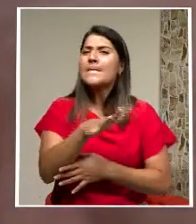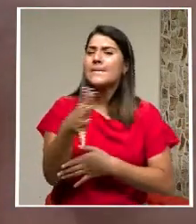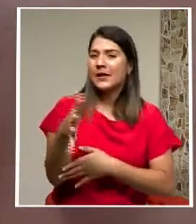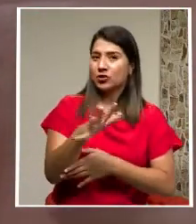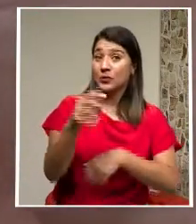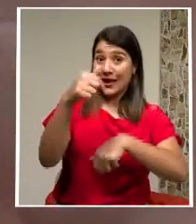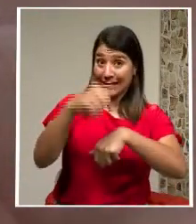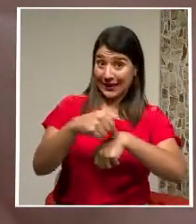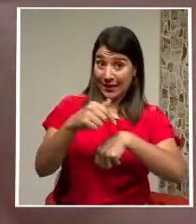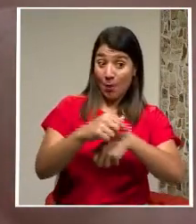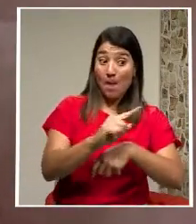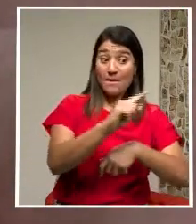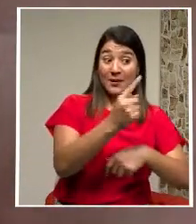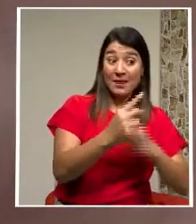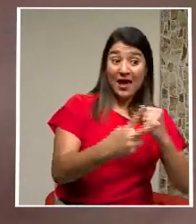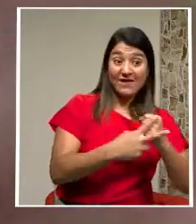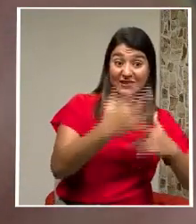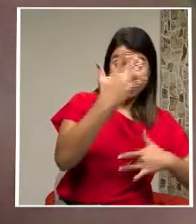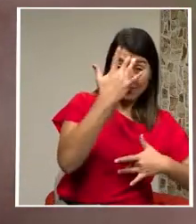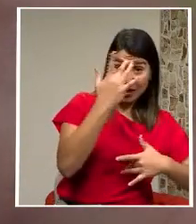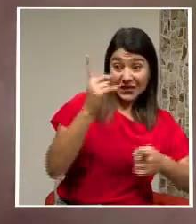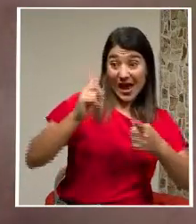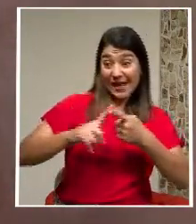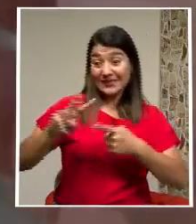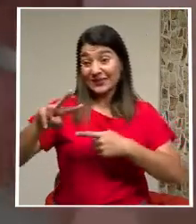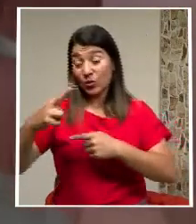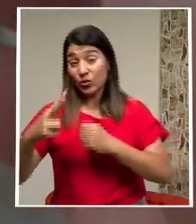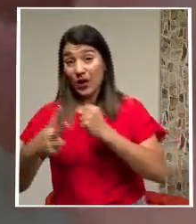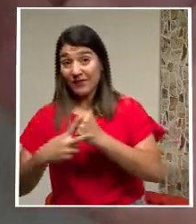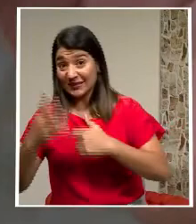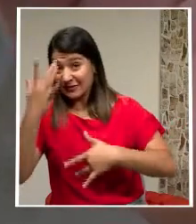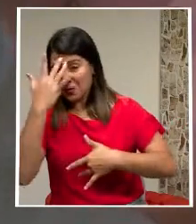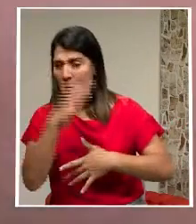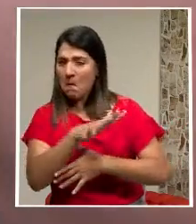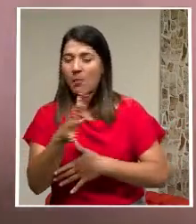tiempo Entre el primero y segundo incidente Es de 107 días